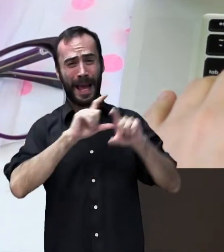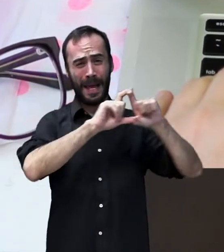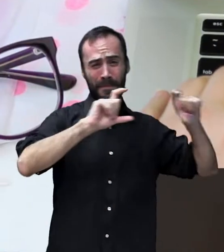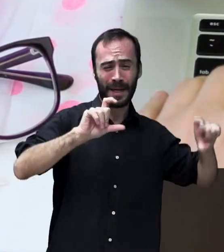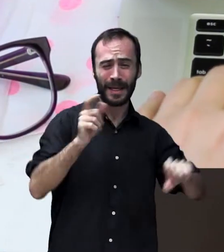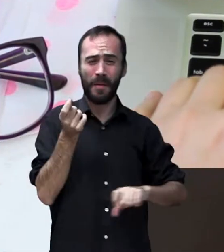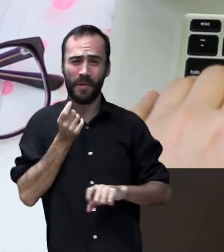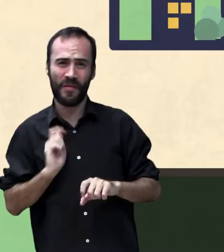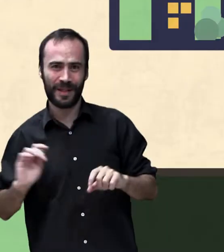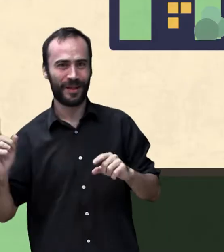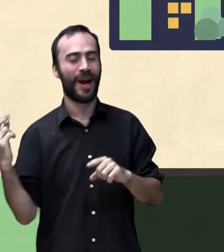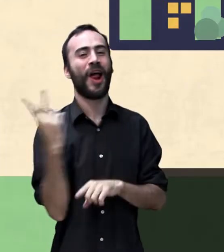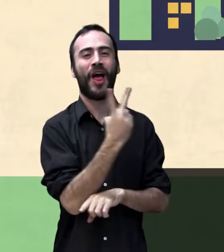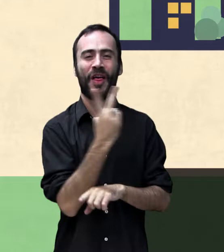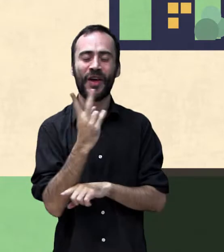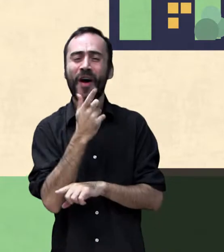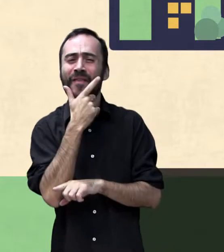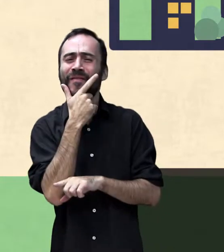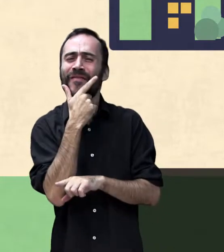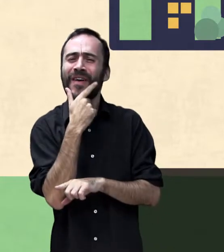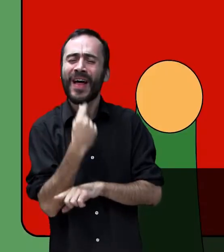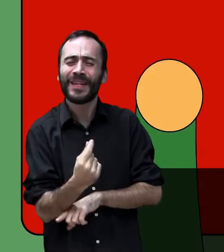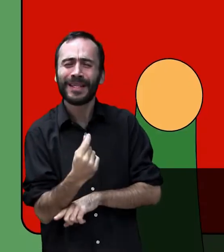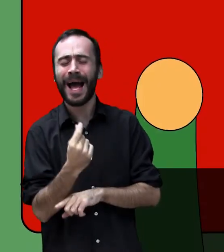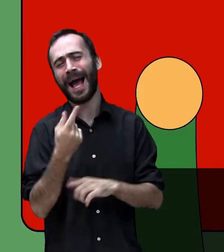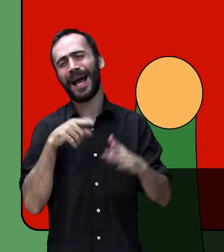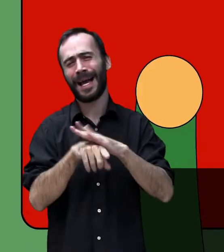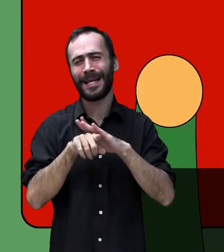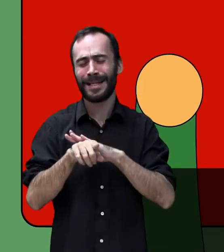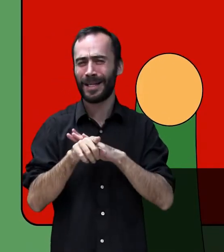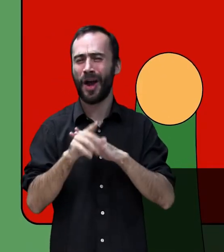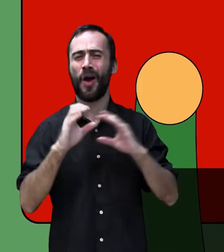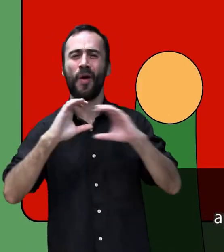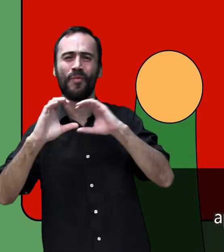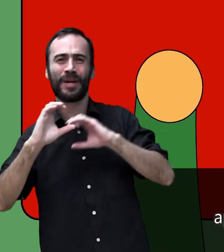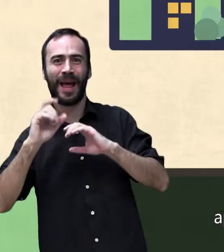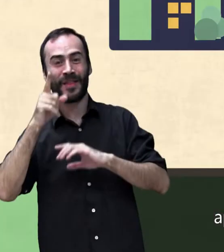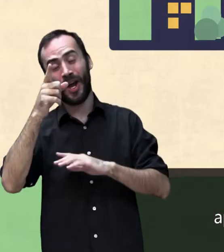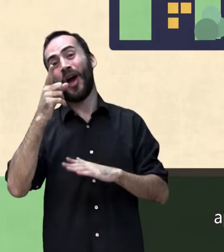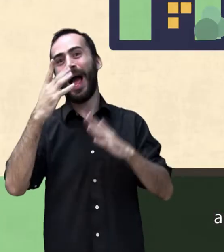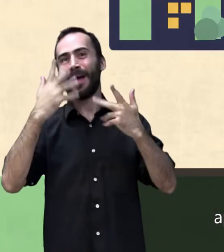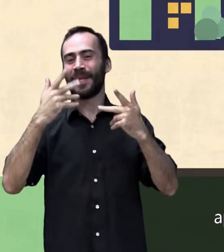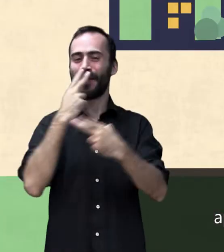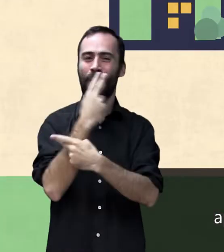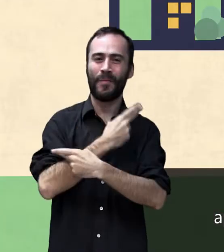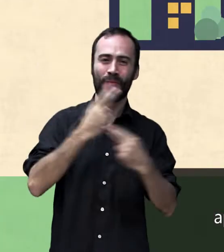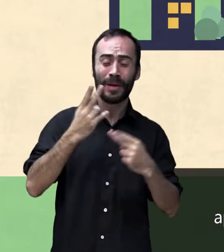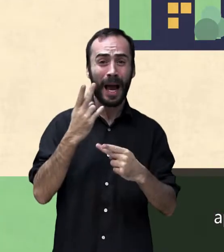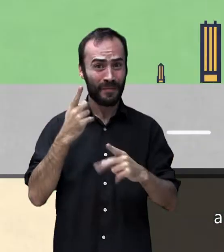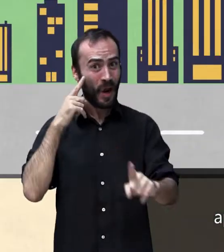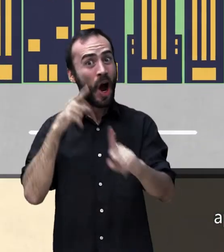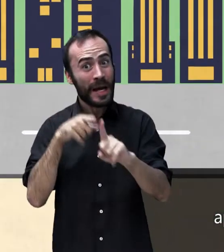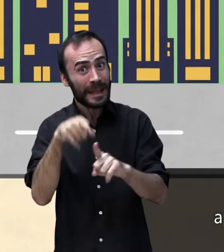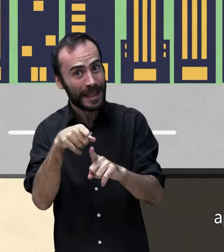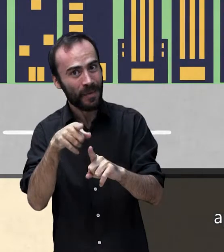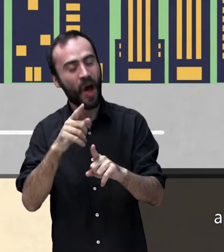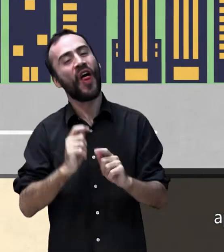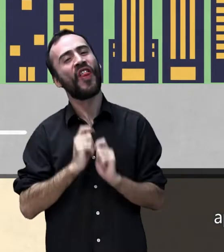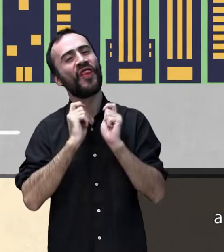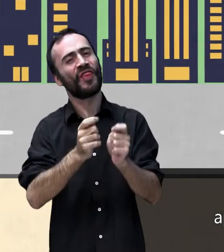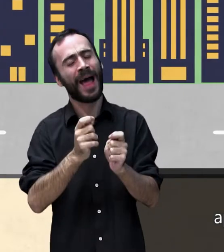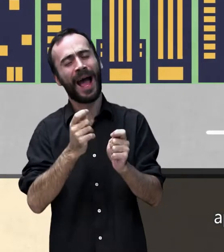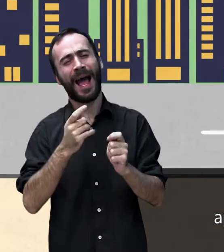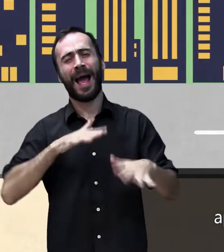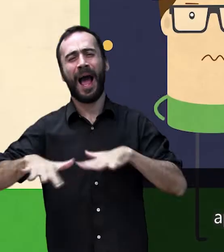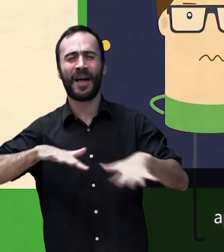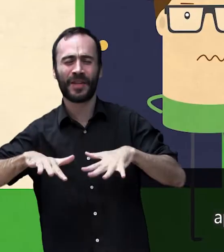profesionales del sector, facilitando su comunicación con la administración. Con ese fin, se están poniendo en marcha acciones para